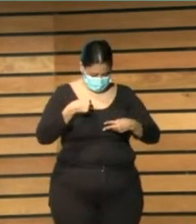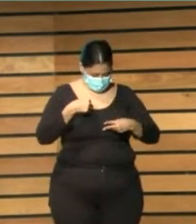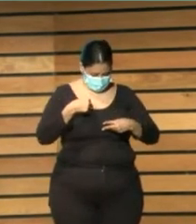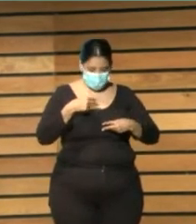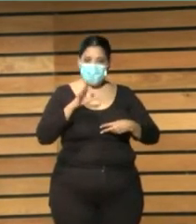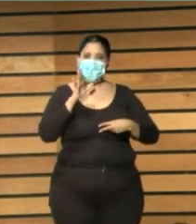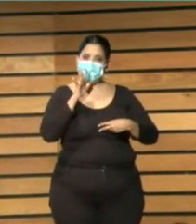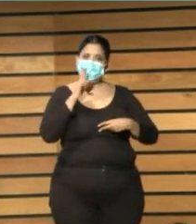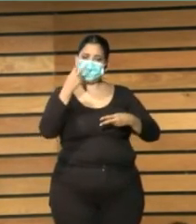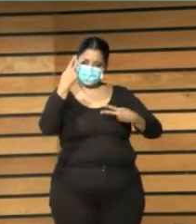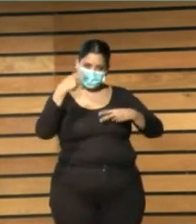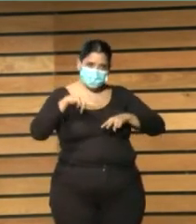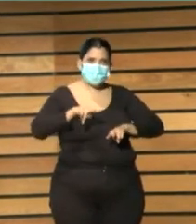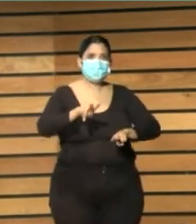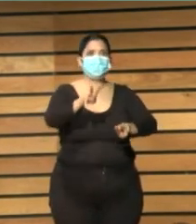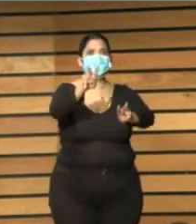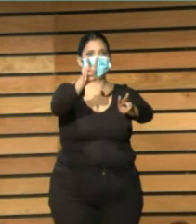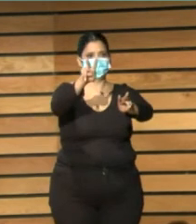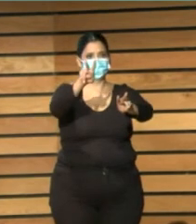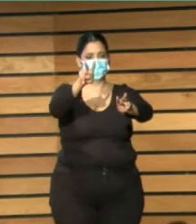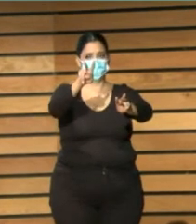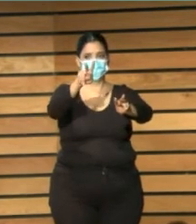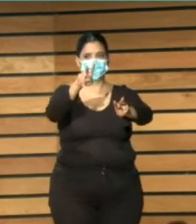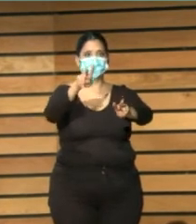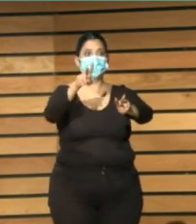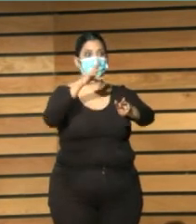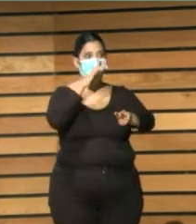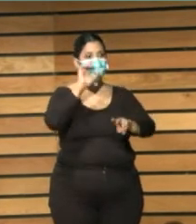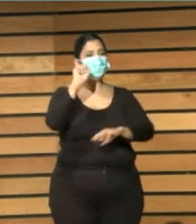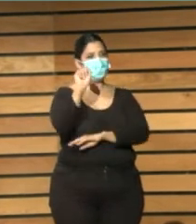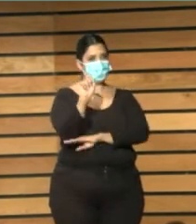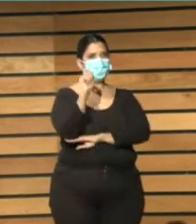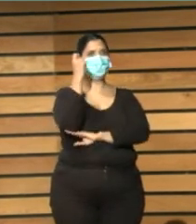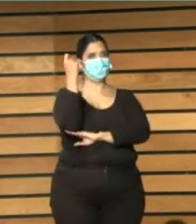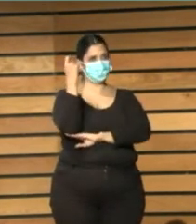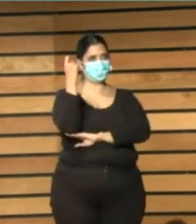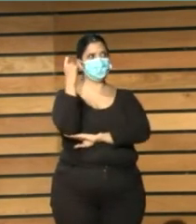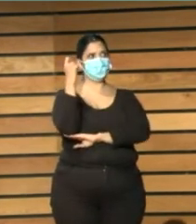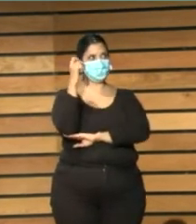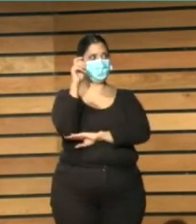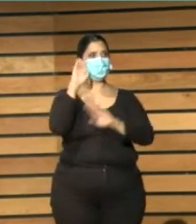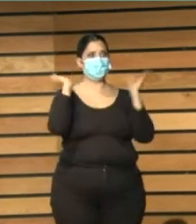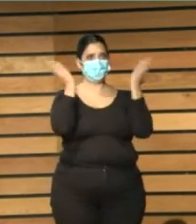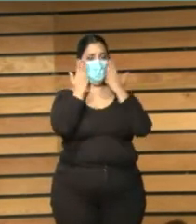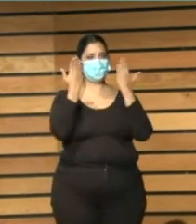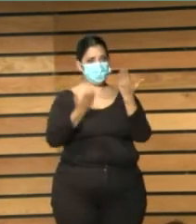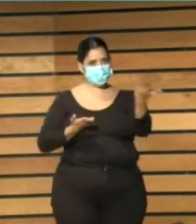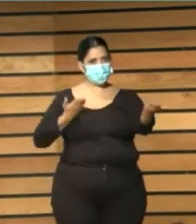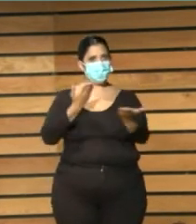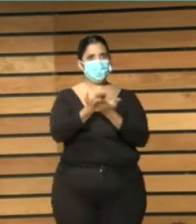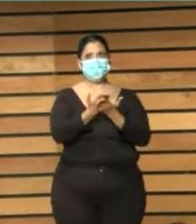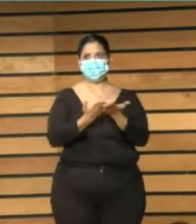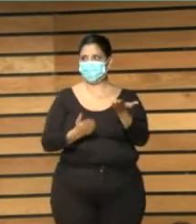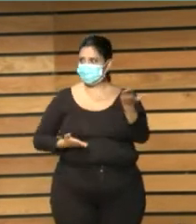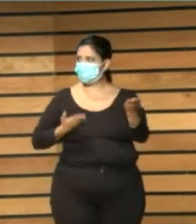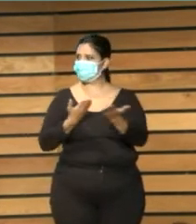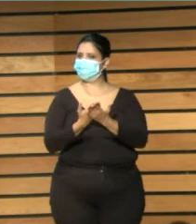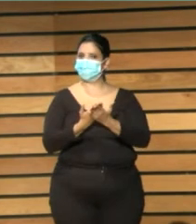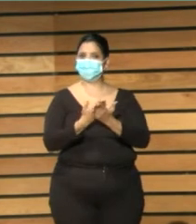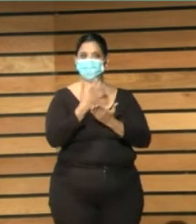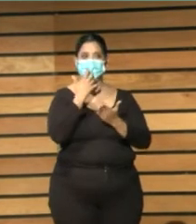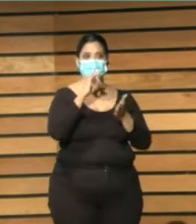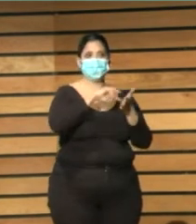a mirar hacia afuera y ha habido una práctica de éxito que se ha presentado en congresos ha salido desde iniciativas de planes